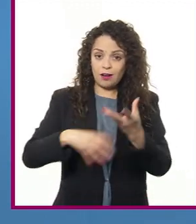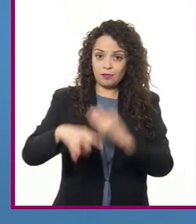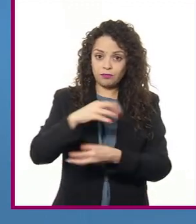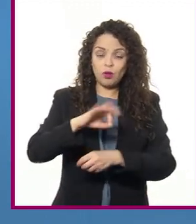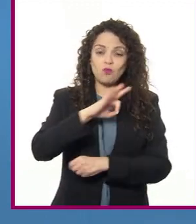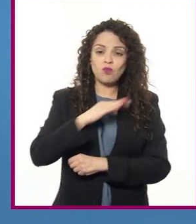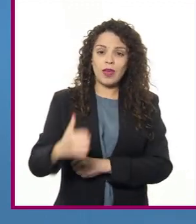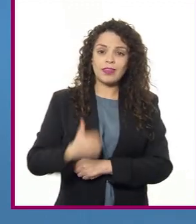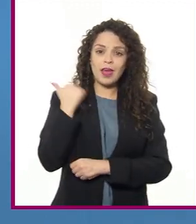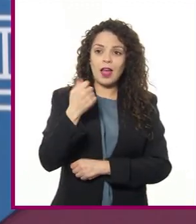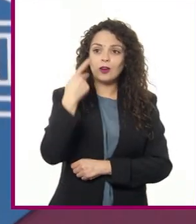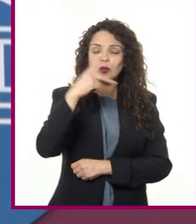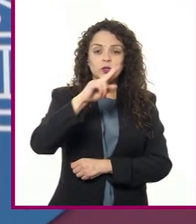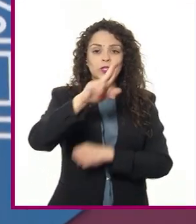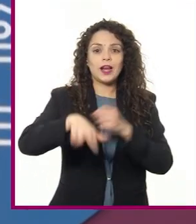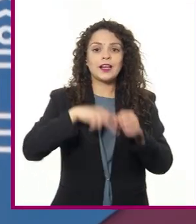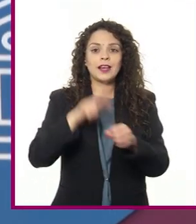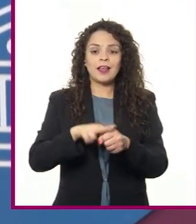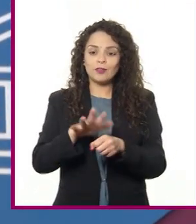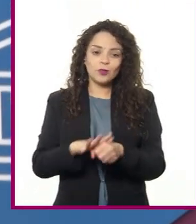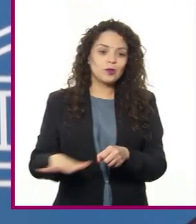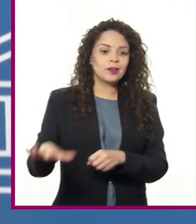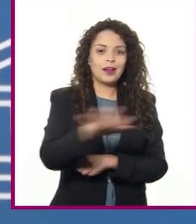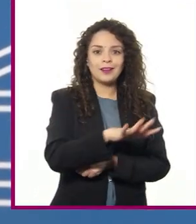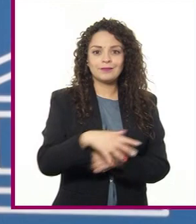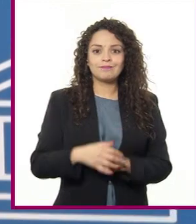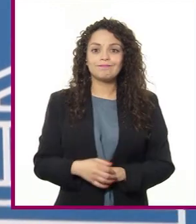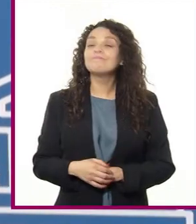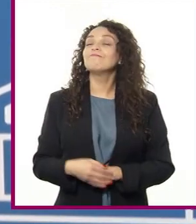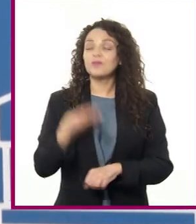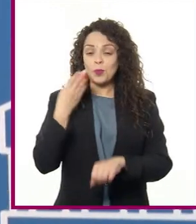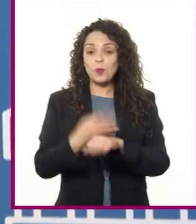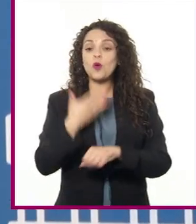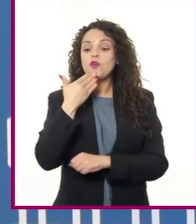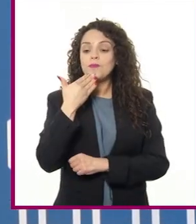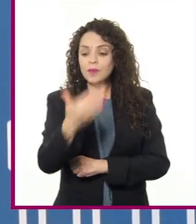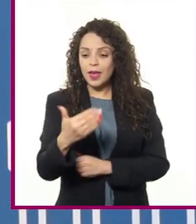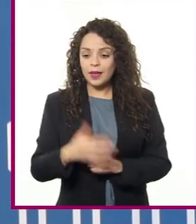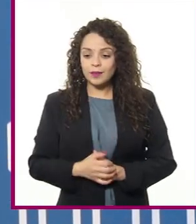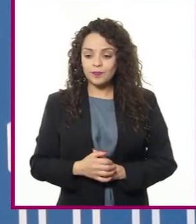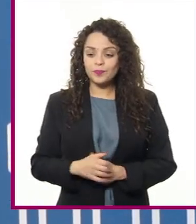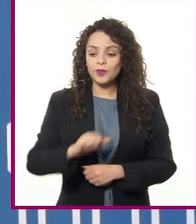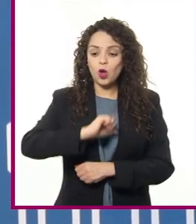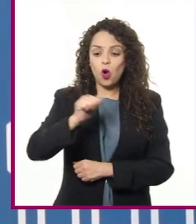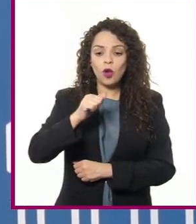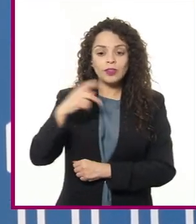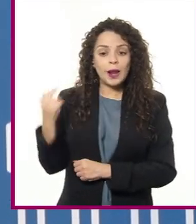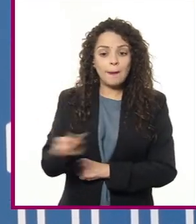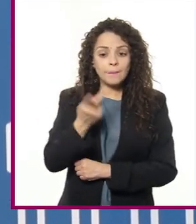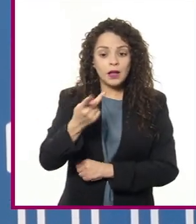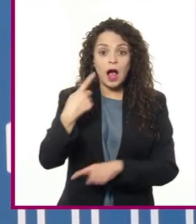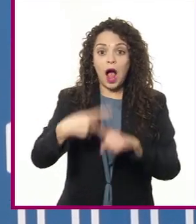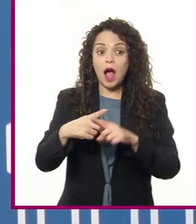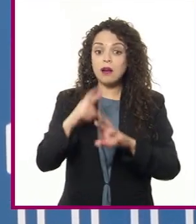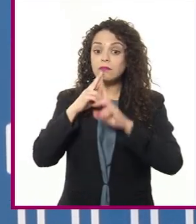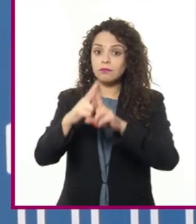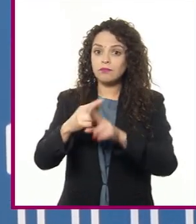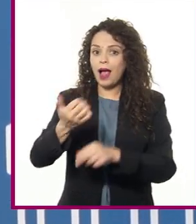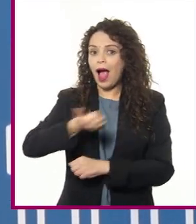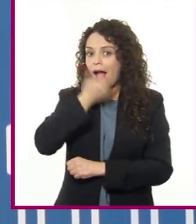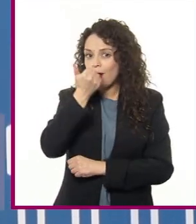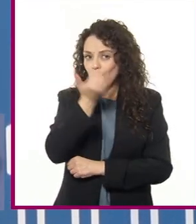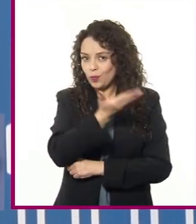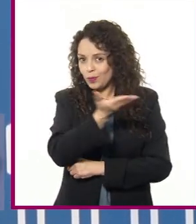de sus recursos naturales. Bien, las siguientes preguntas las responderán los alumnos y las